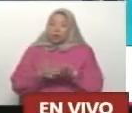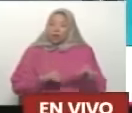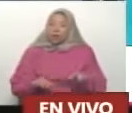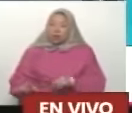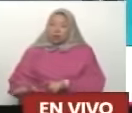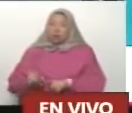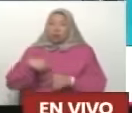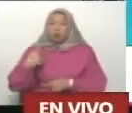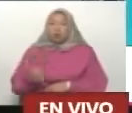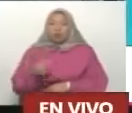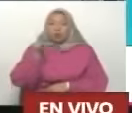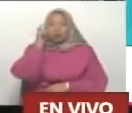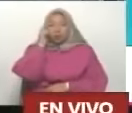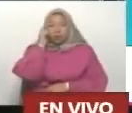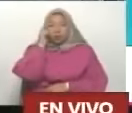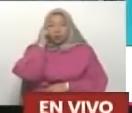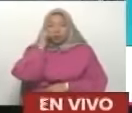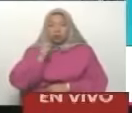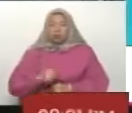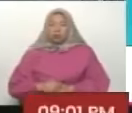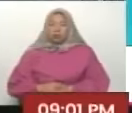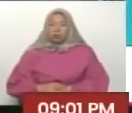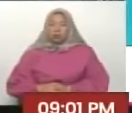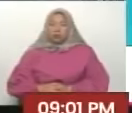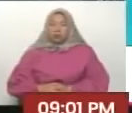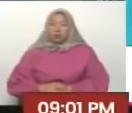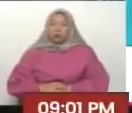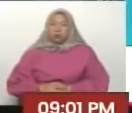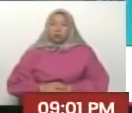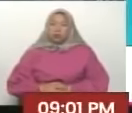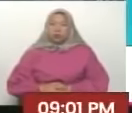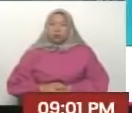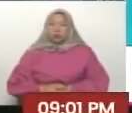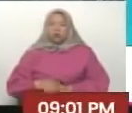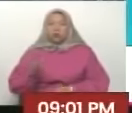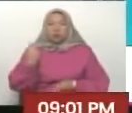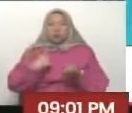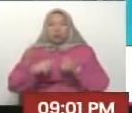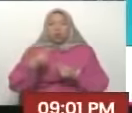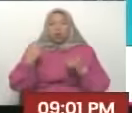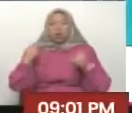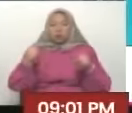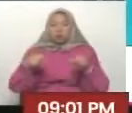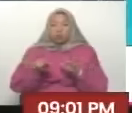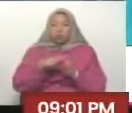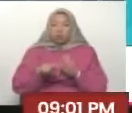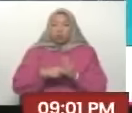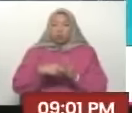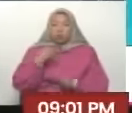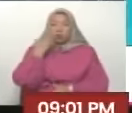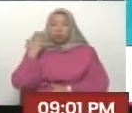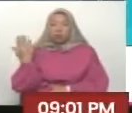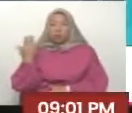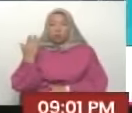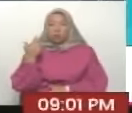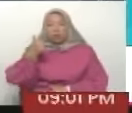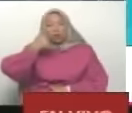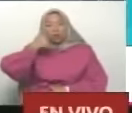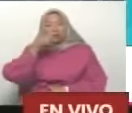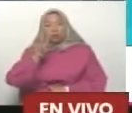Presidenta. En los próximos días, con la metodología de la VEN-UP,